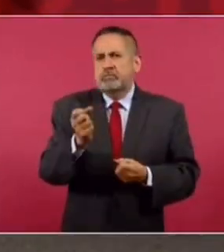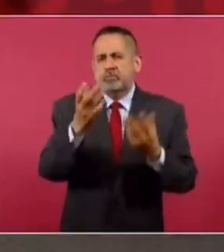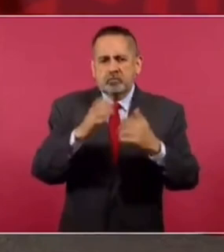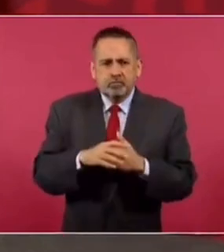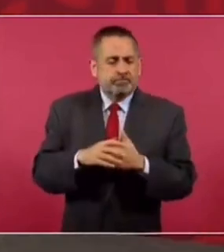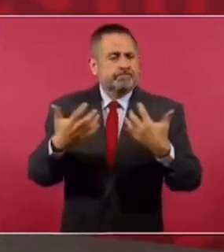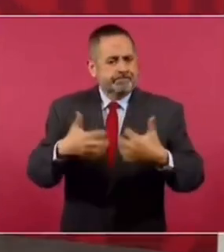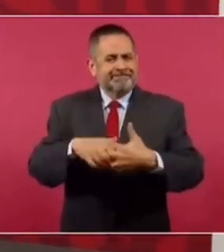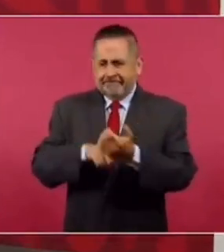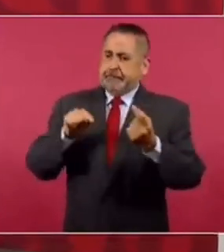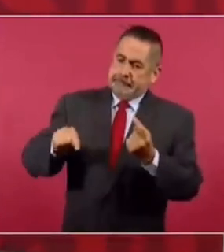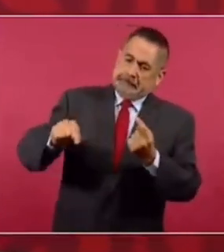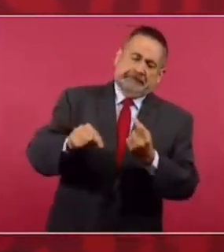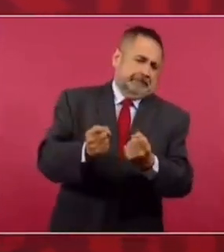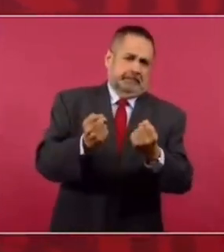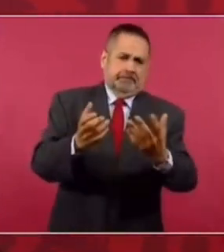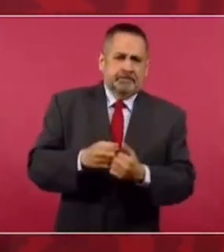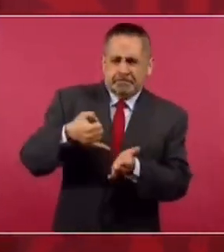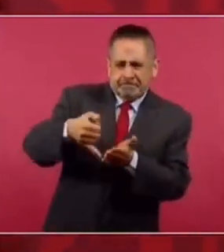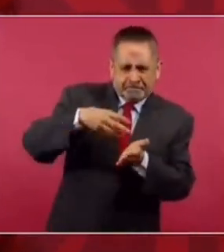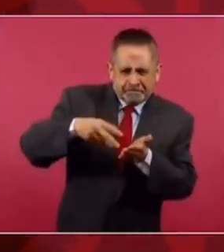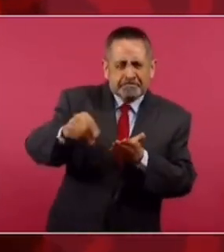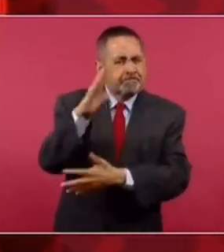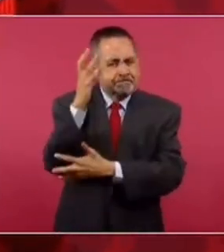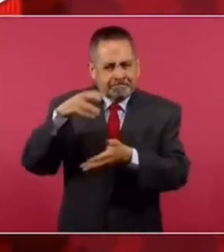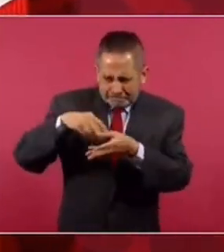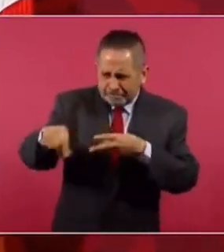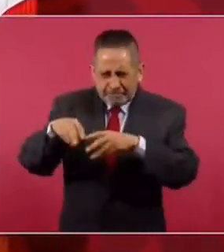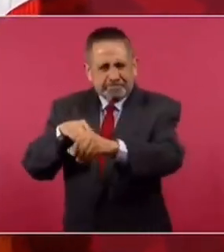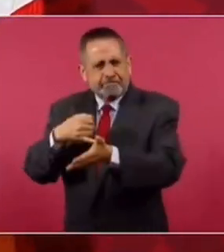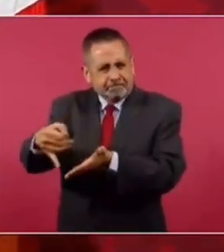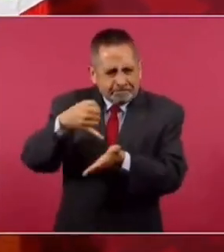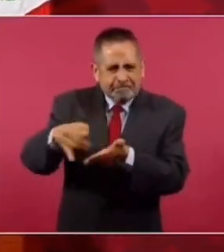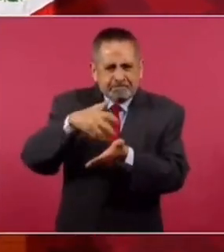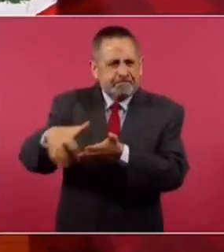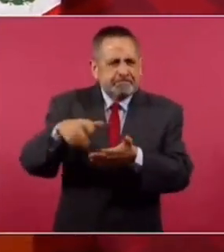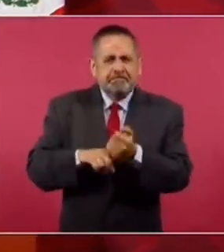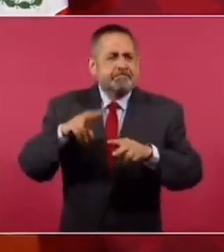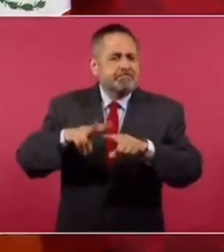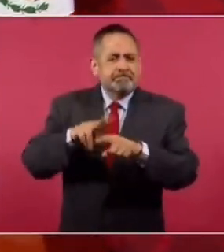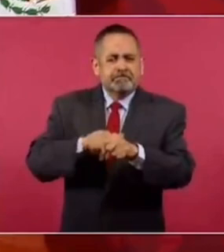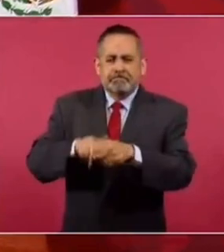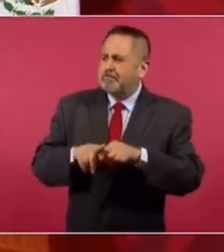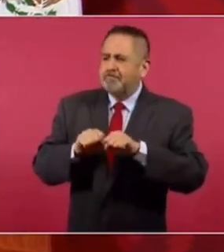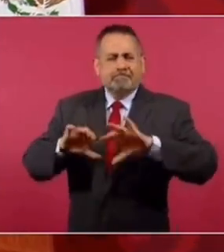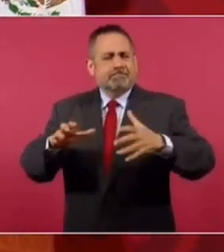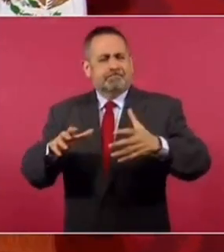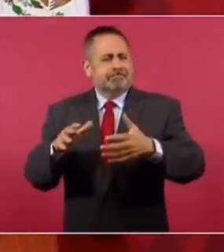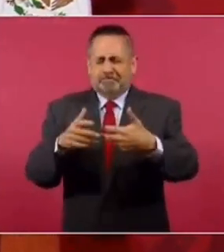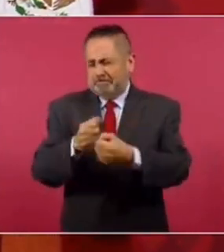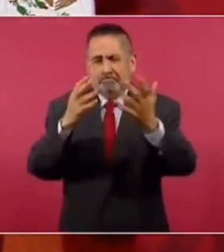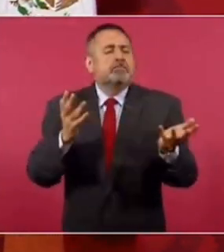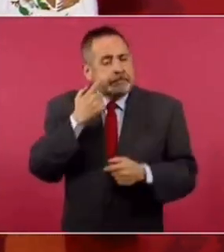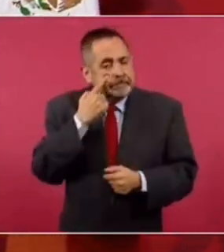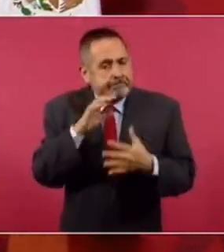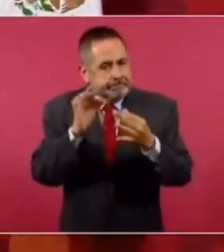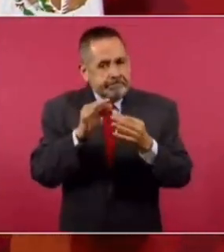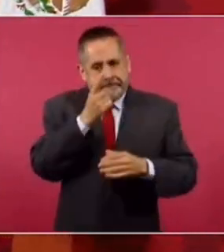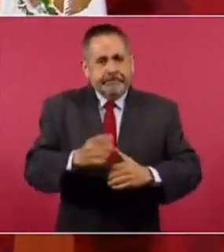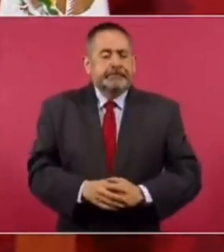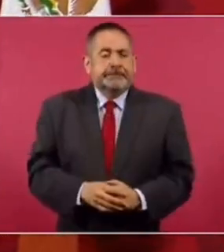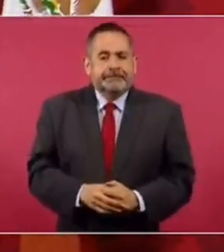producción, siembra de árboles, parques naturales. Bueno, con decirles